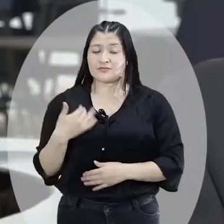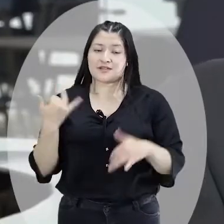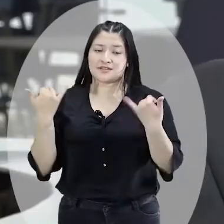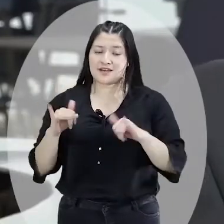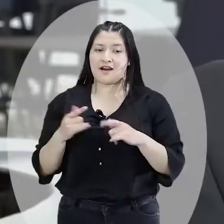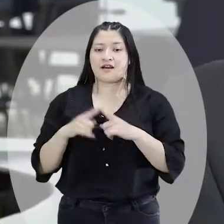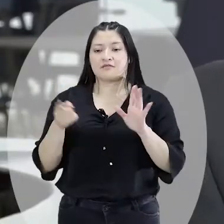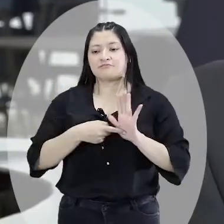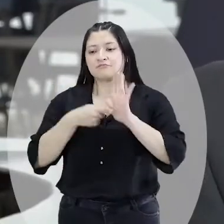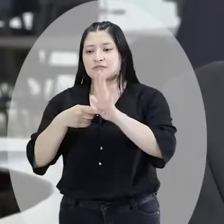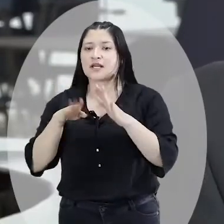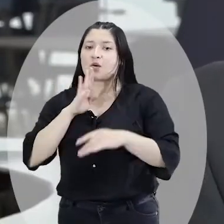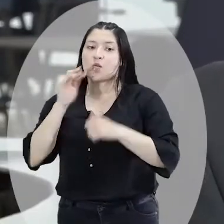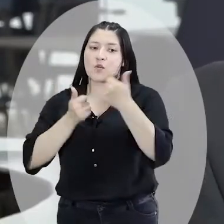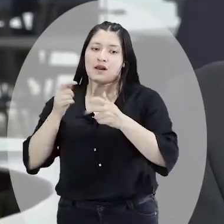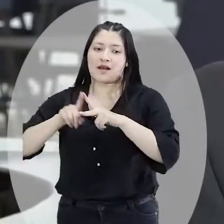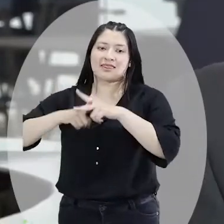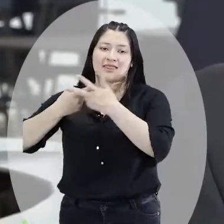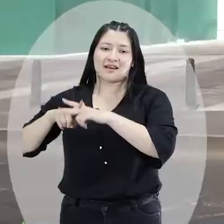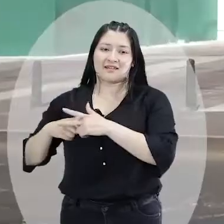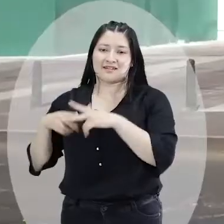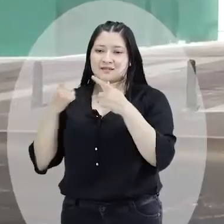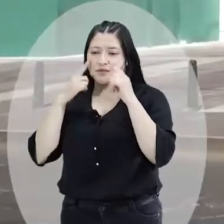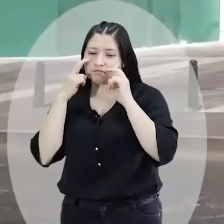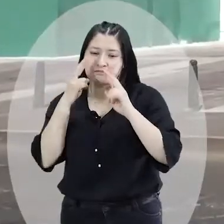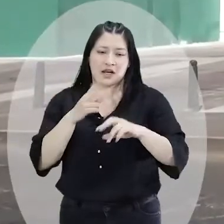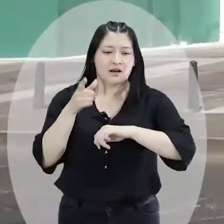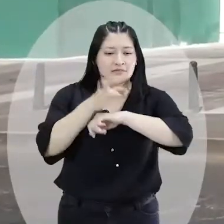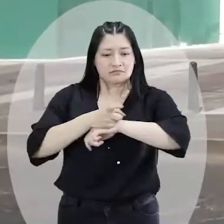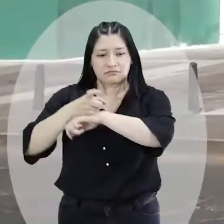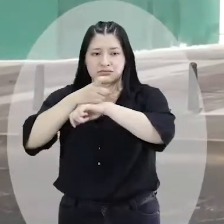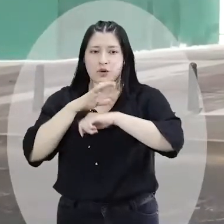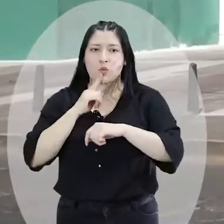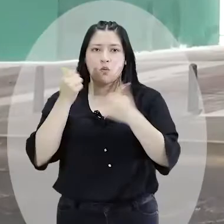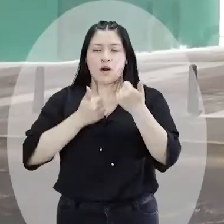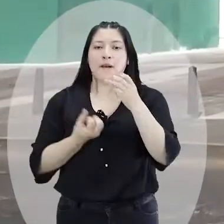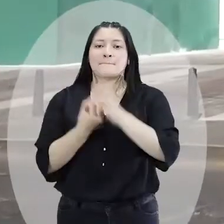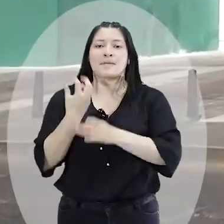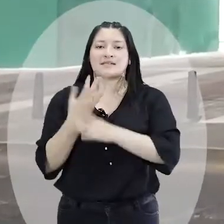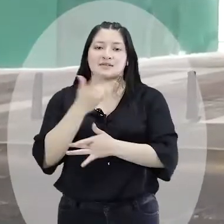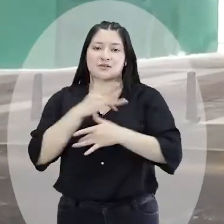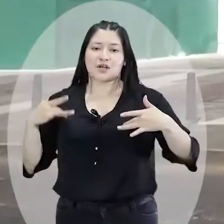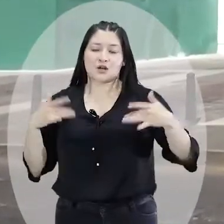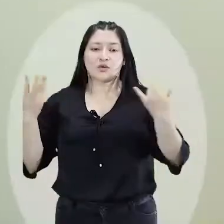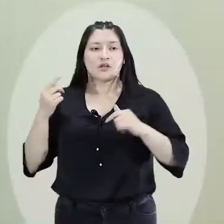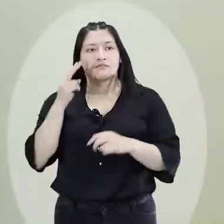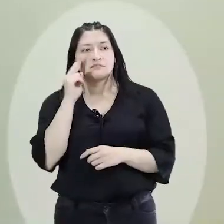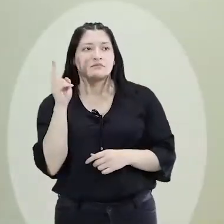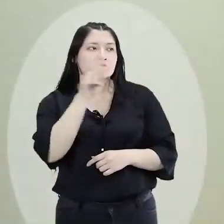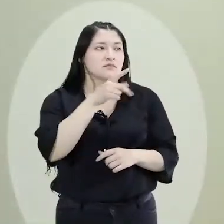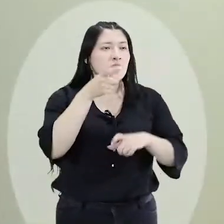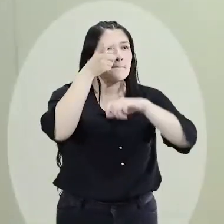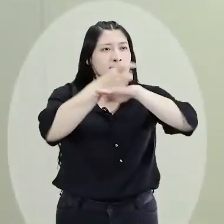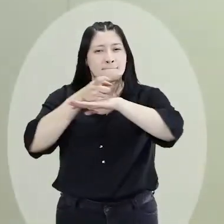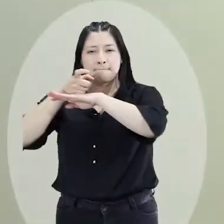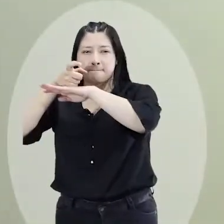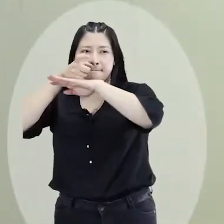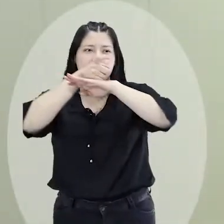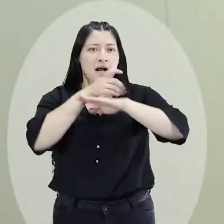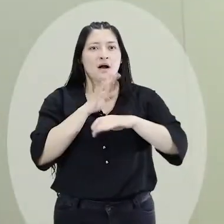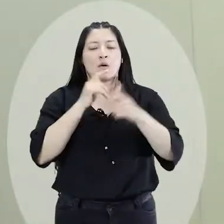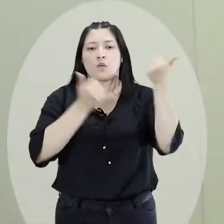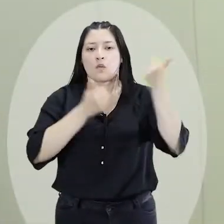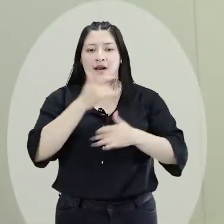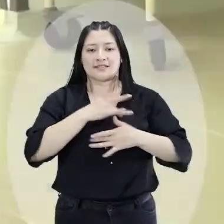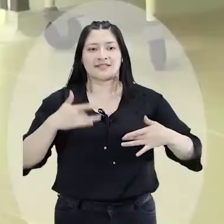tendremos ya la recepción técnica por parte de la empresa social del Estado Pasto Salud de la infraestructura y de la